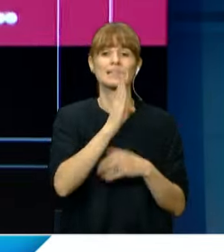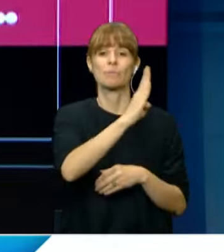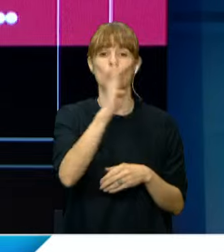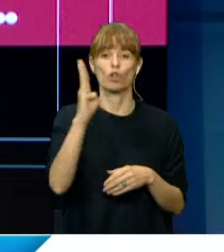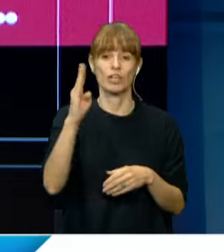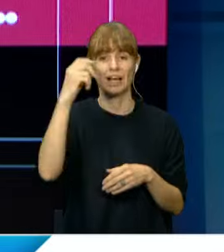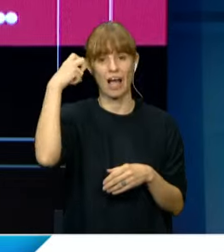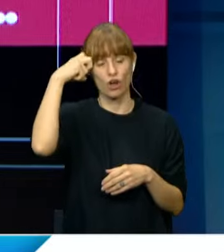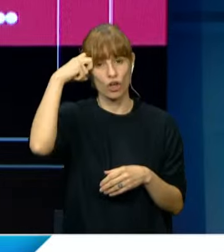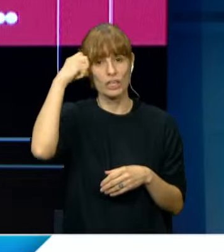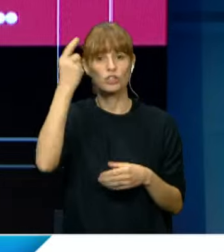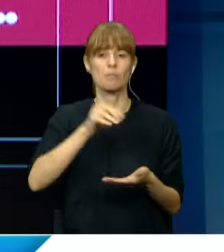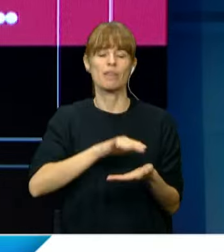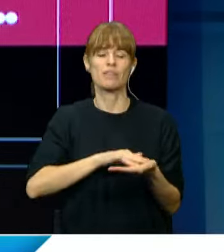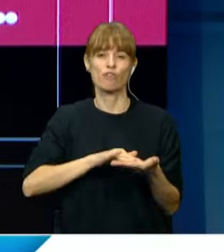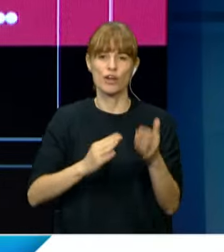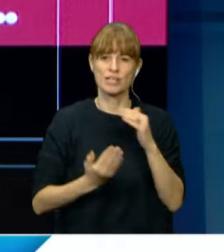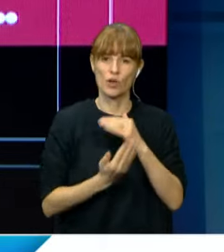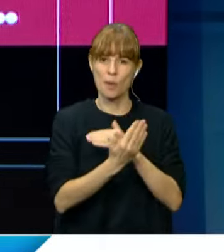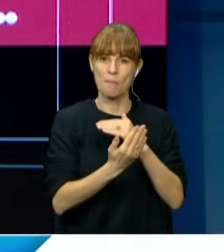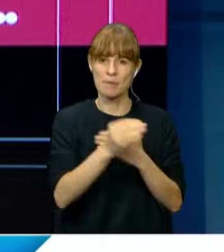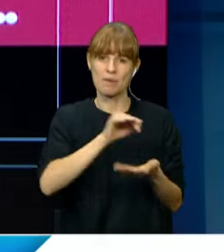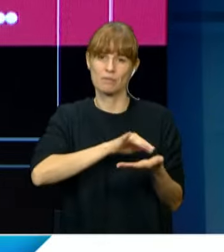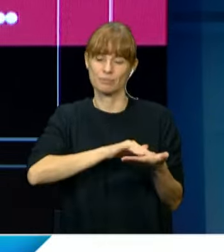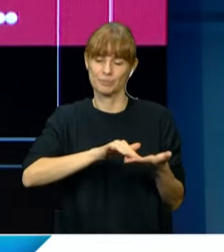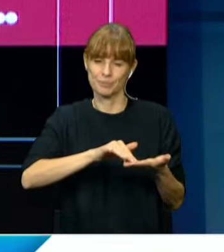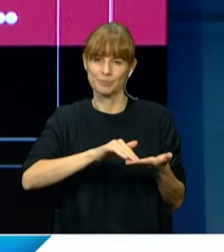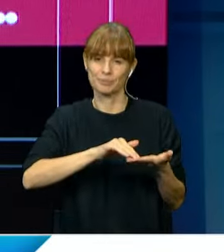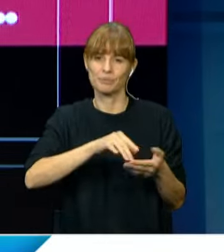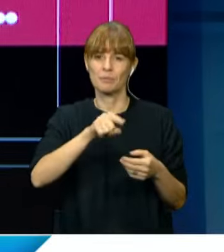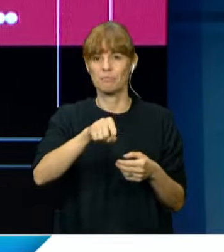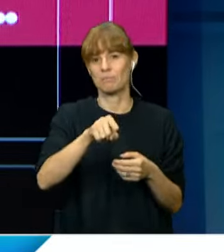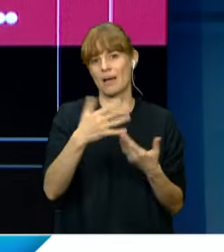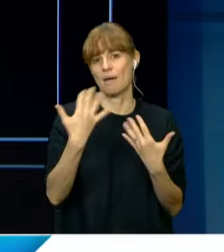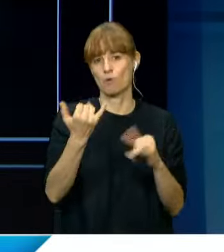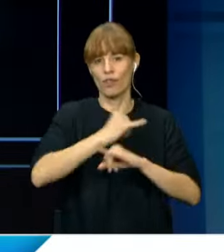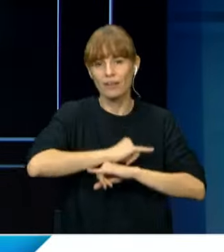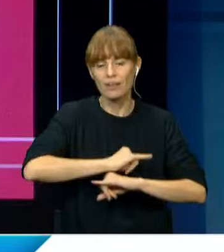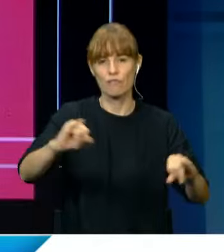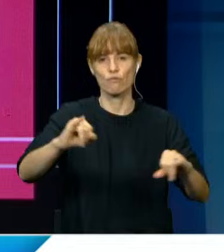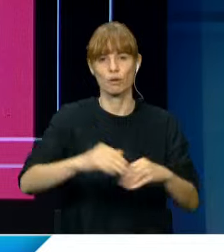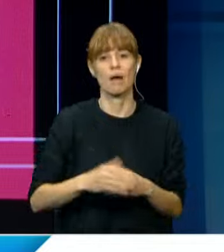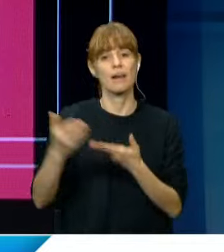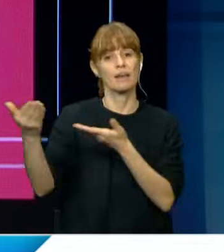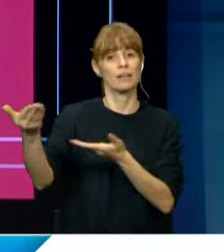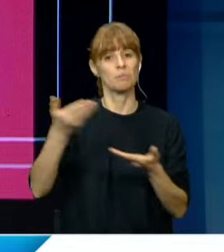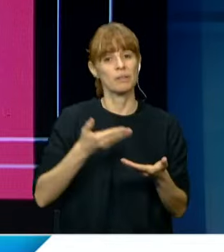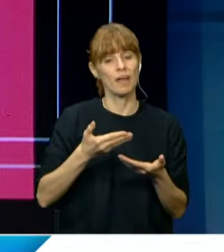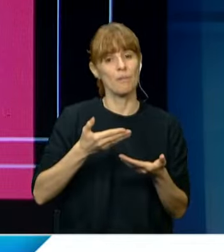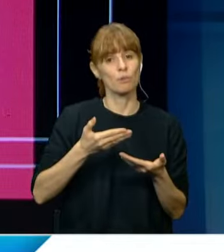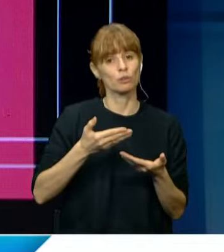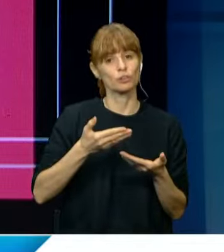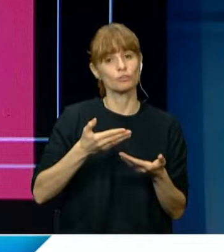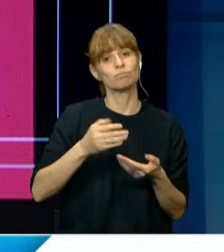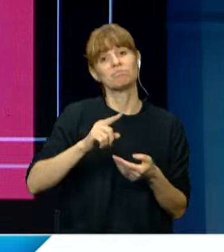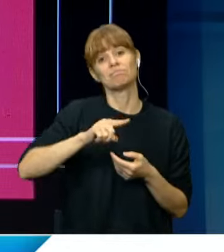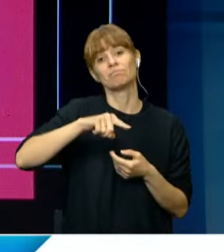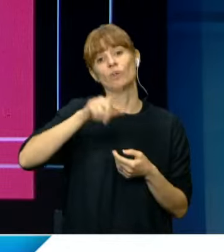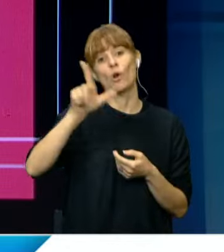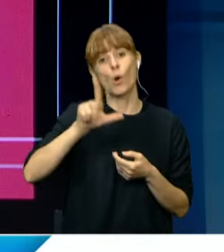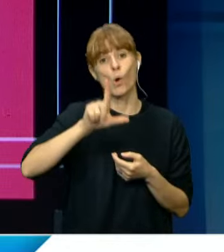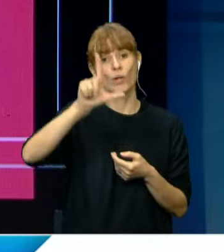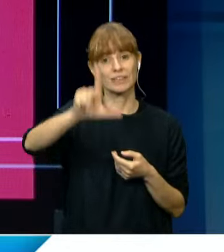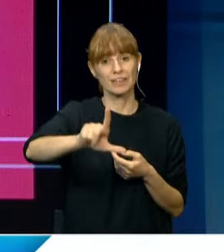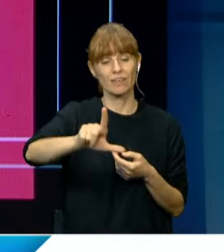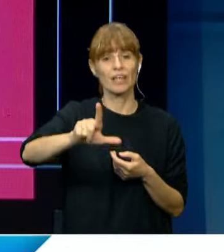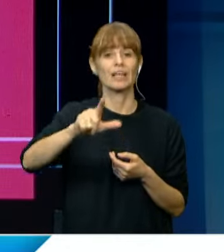y a Tiflonexos por facilitarnos el material en braille para llegar hasta ustedes y los invitamos a acompañarnos el próximo lunes a